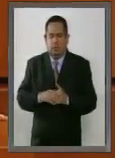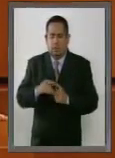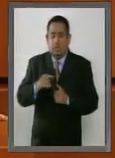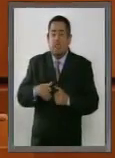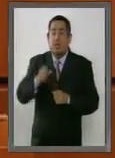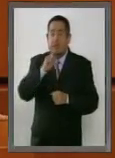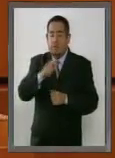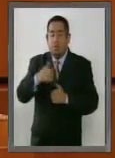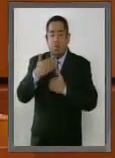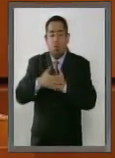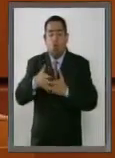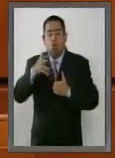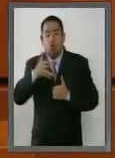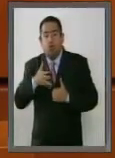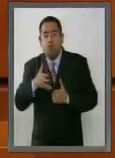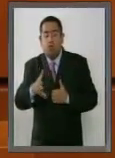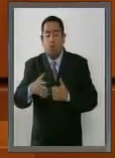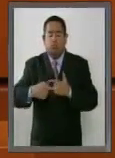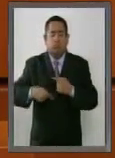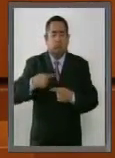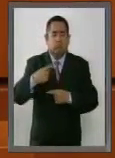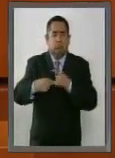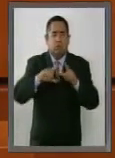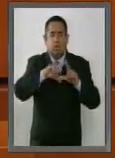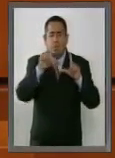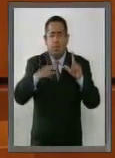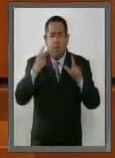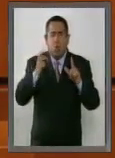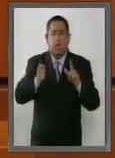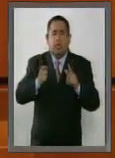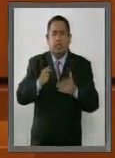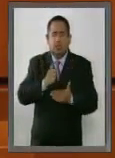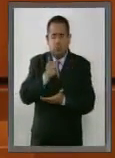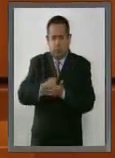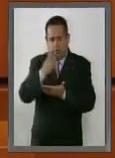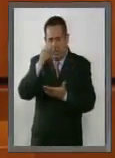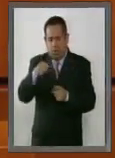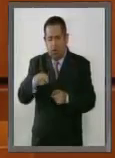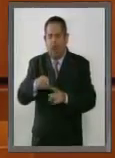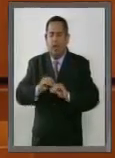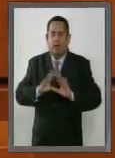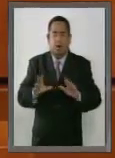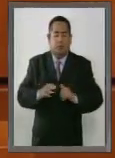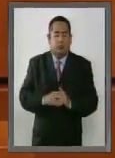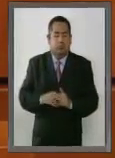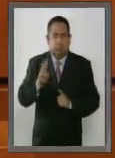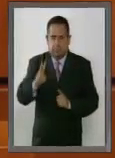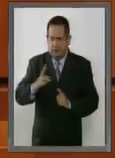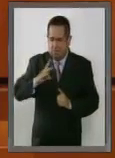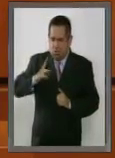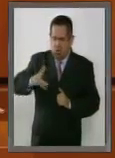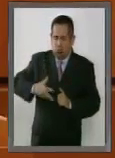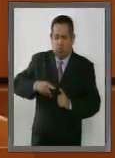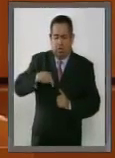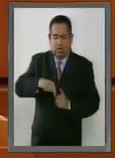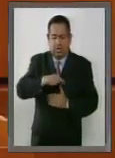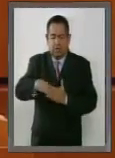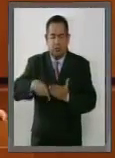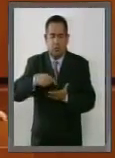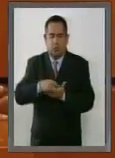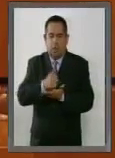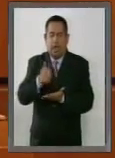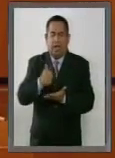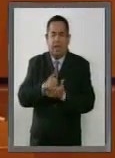seremos como país en un futuro. Estamos muy orgullosos de ser la sede de los tres